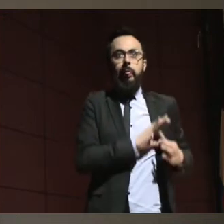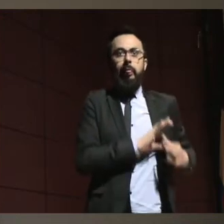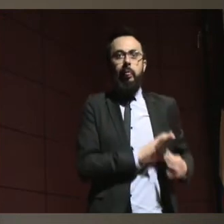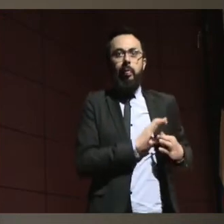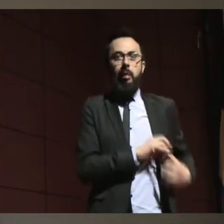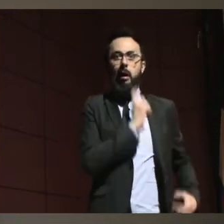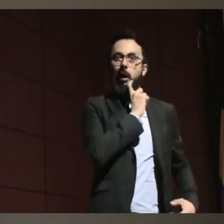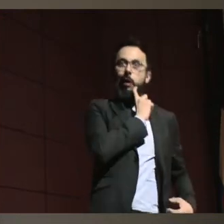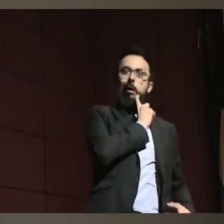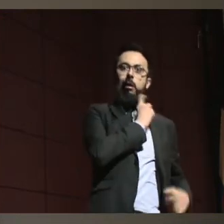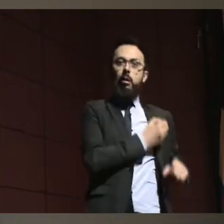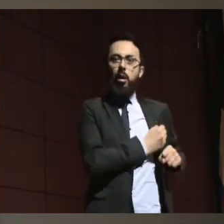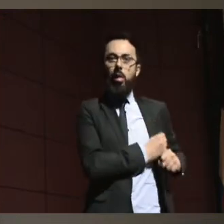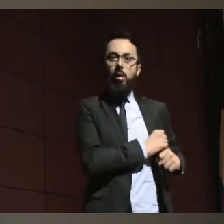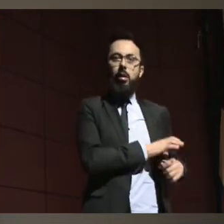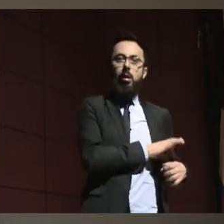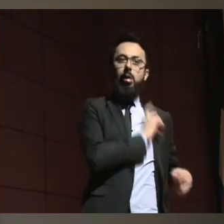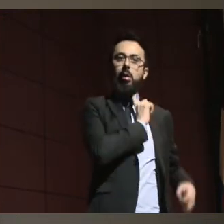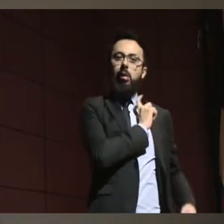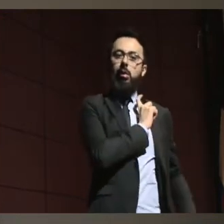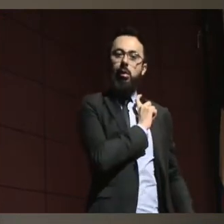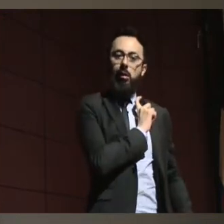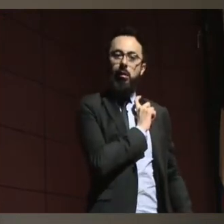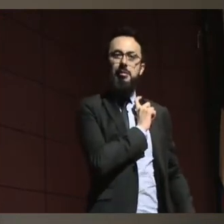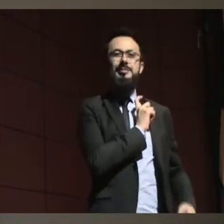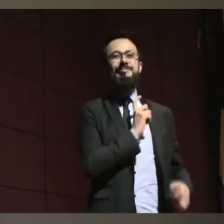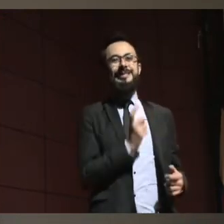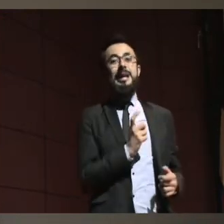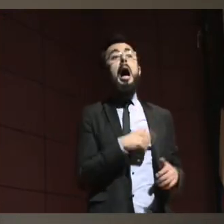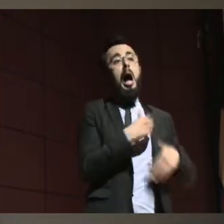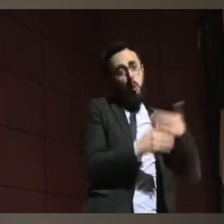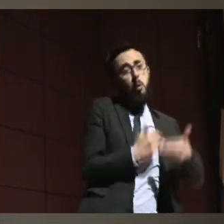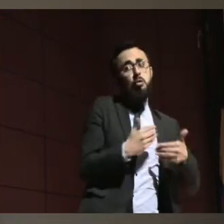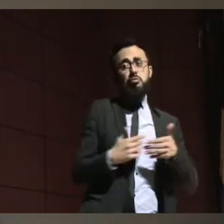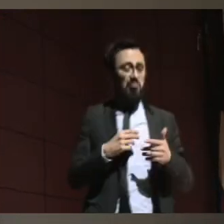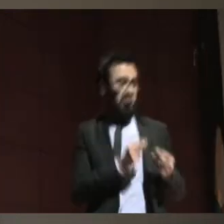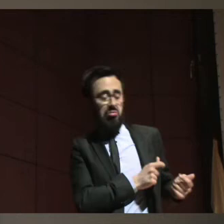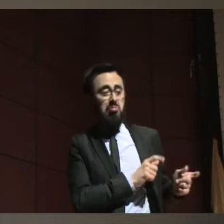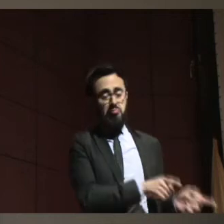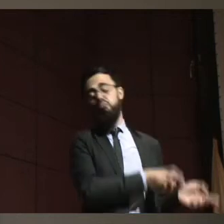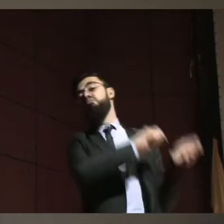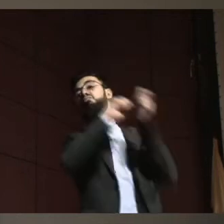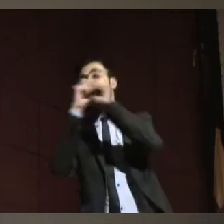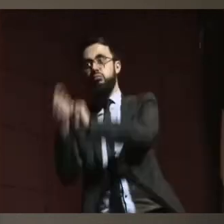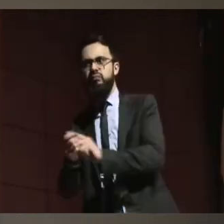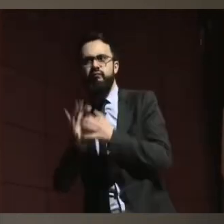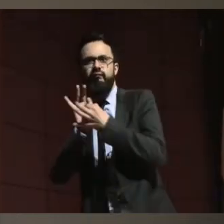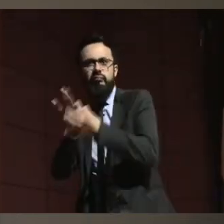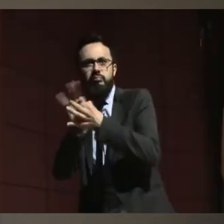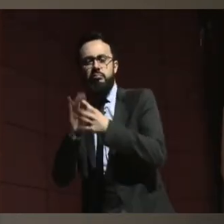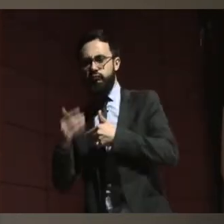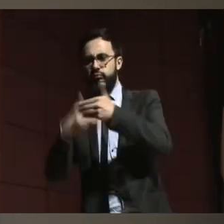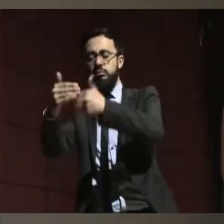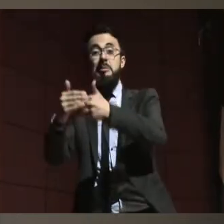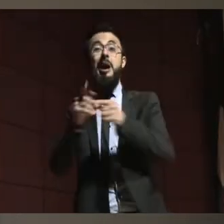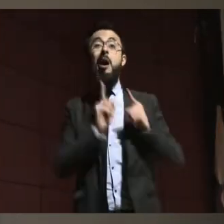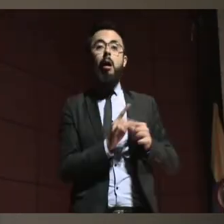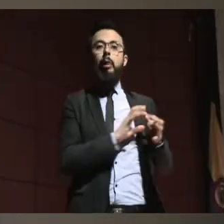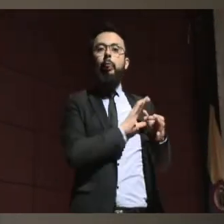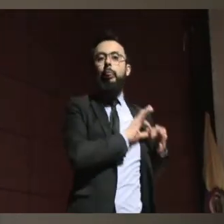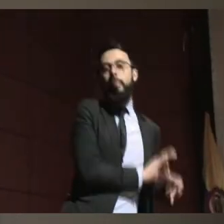otros aspectos que no. Y el tema de la capacidad jurídica precisamente es uno de los que no se ha superado.